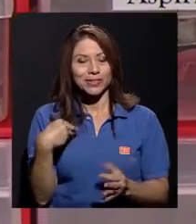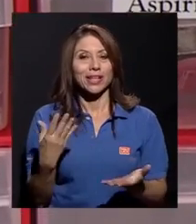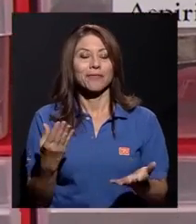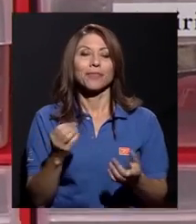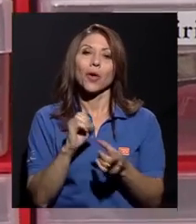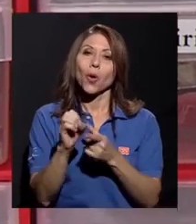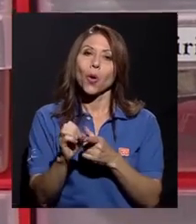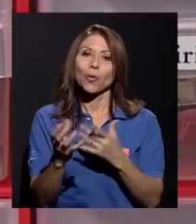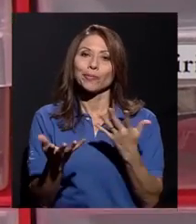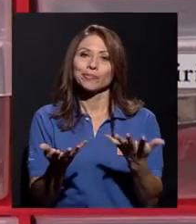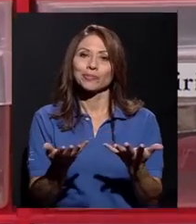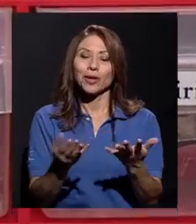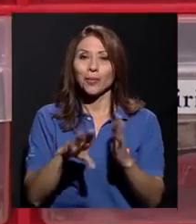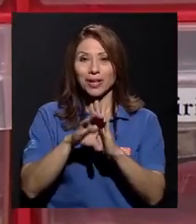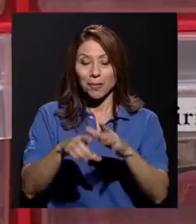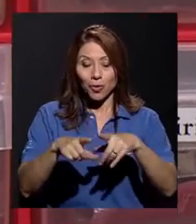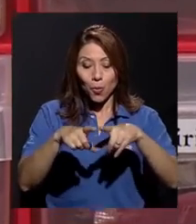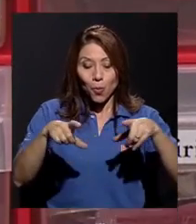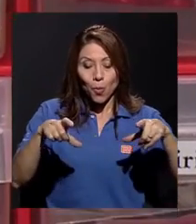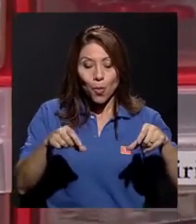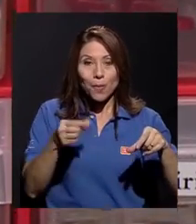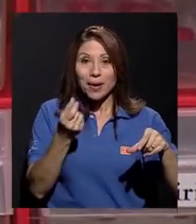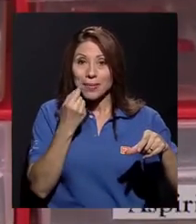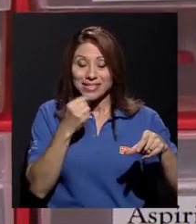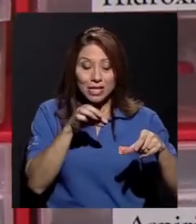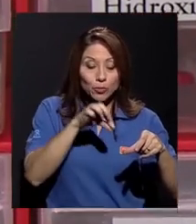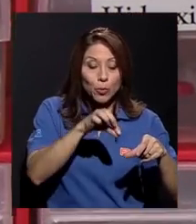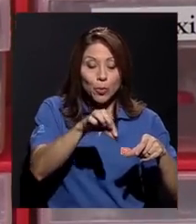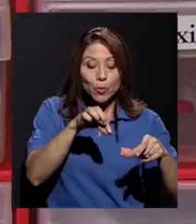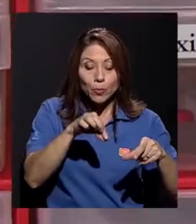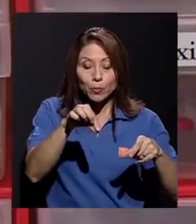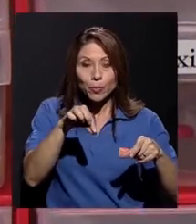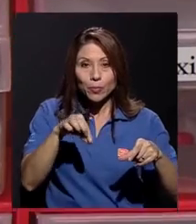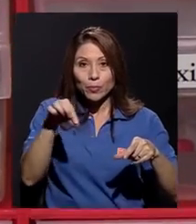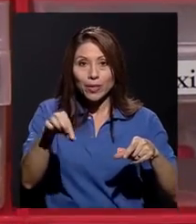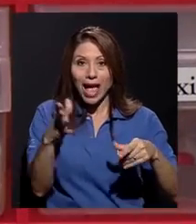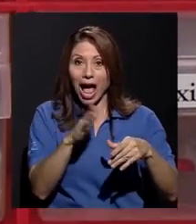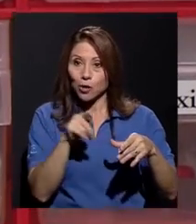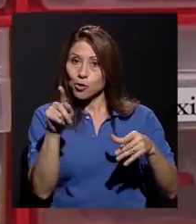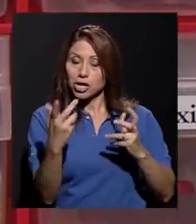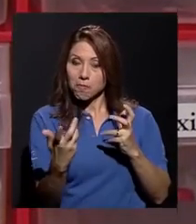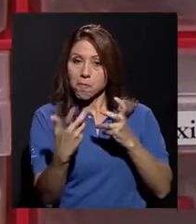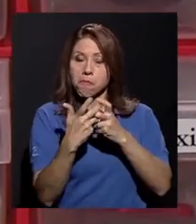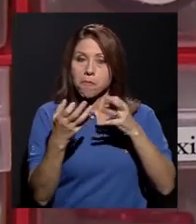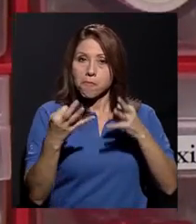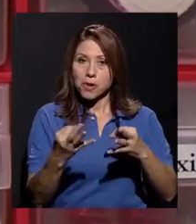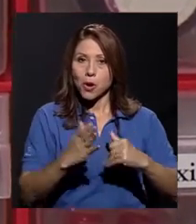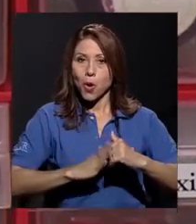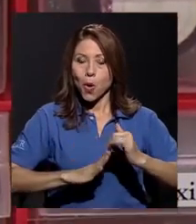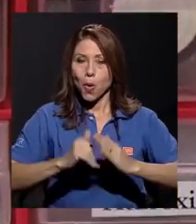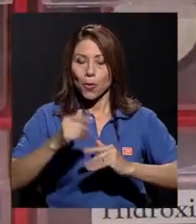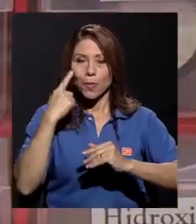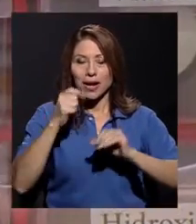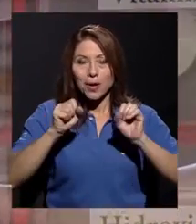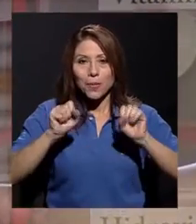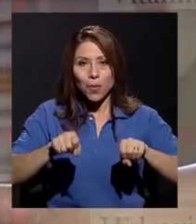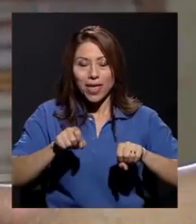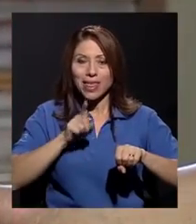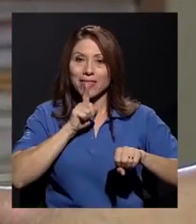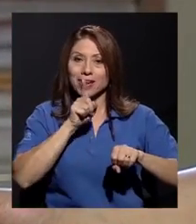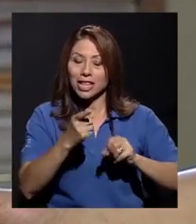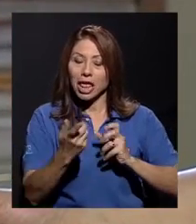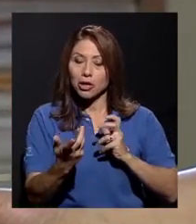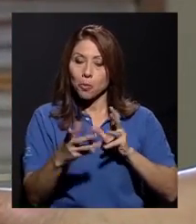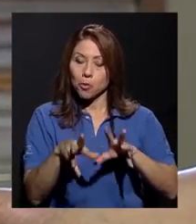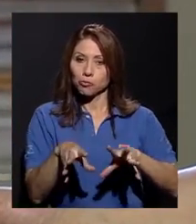O digamos, como el pastillero. ¿Cómo puedo hacer yo, digamos, algo que le quede cómodo para que ella pueda de verdad ser adherente al